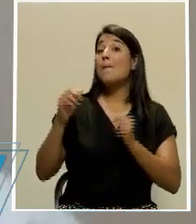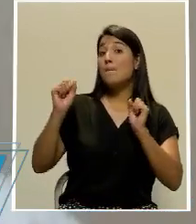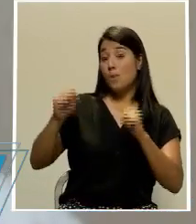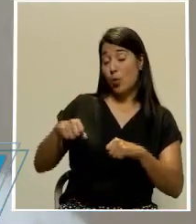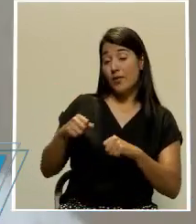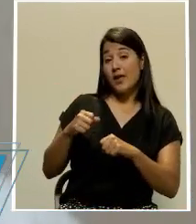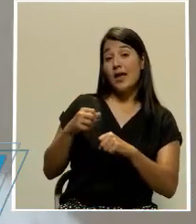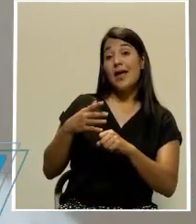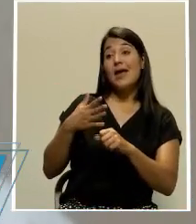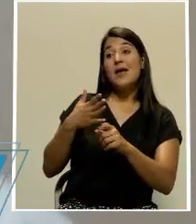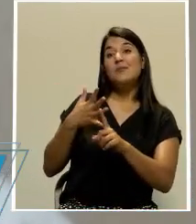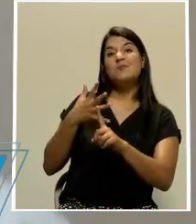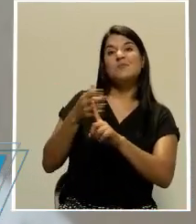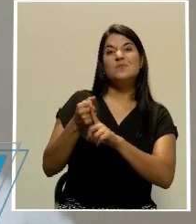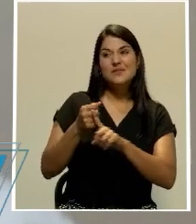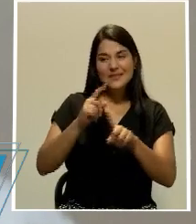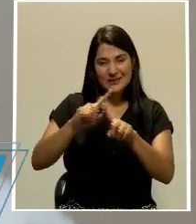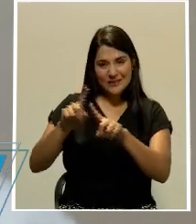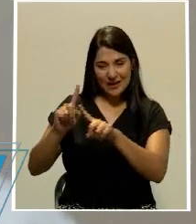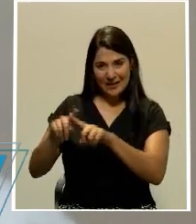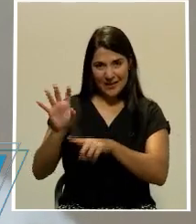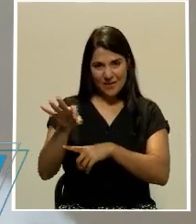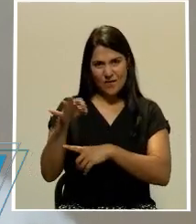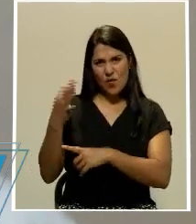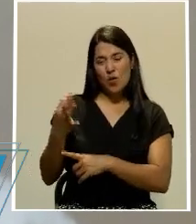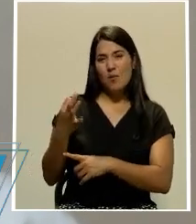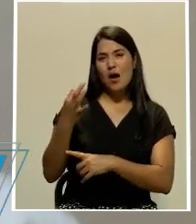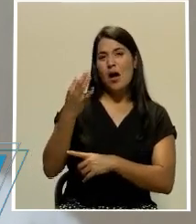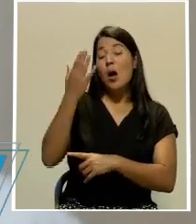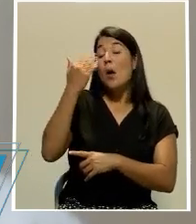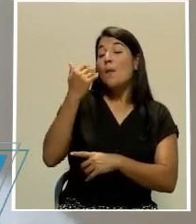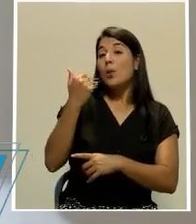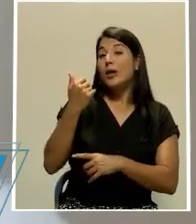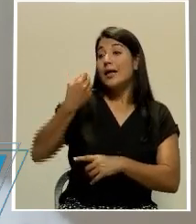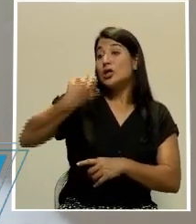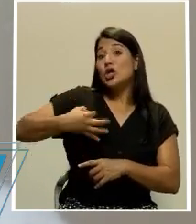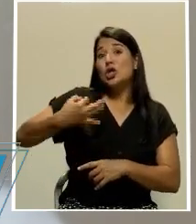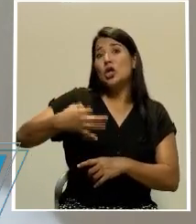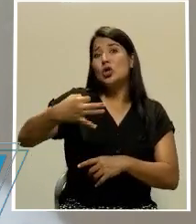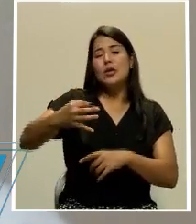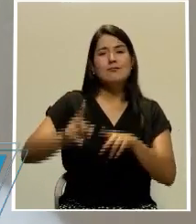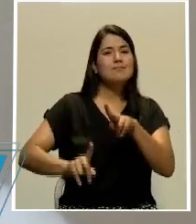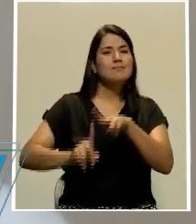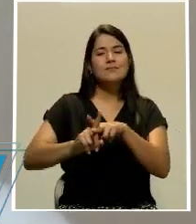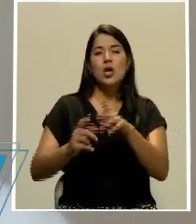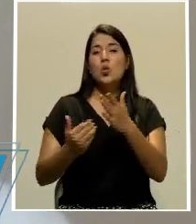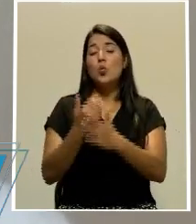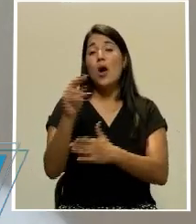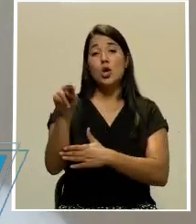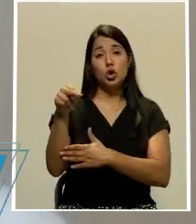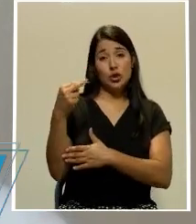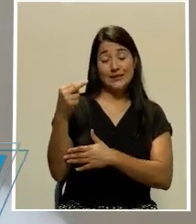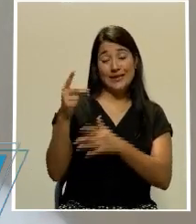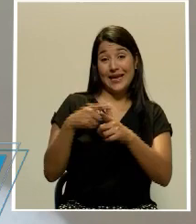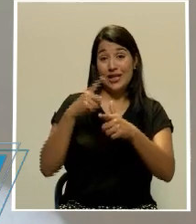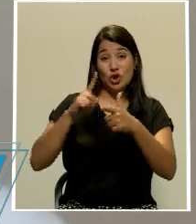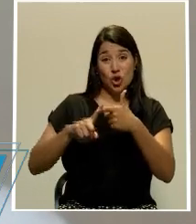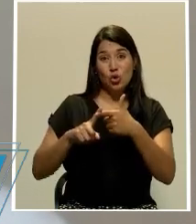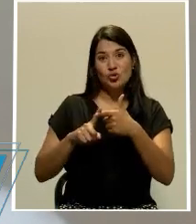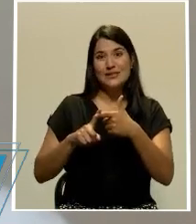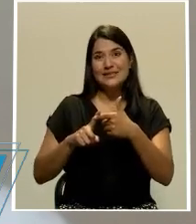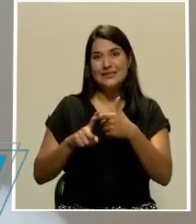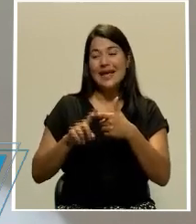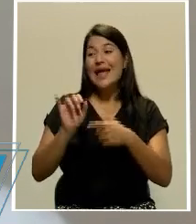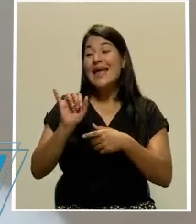impactos, Ernesto, porque esto no va a escapar. Vamos a ver, todos los días están apareciendo noticias nuevas y esto hace, digamos, que se